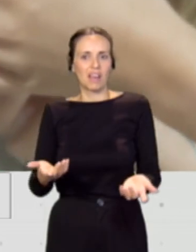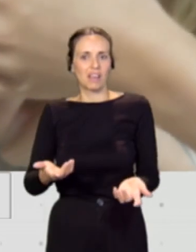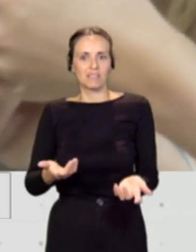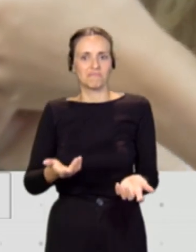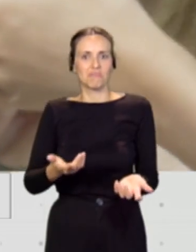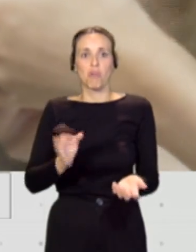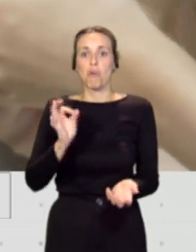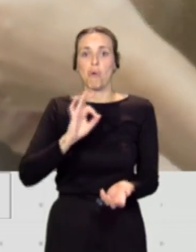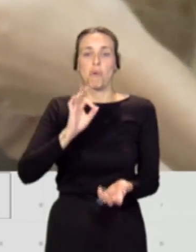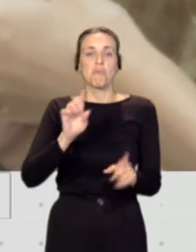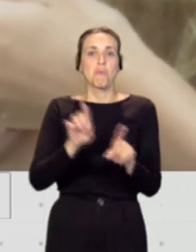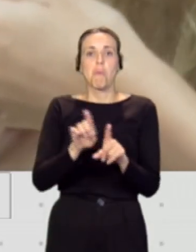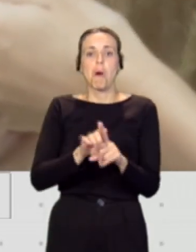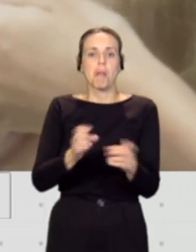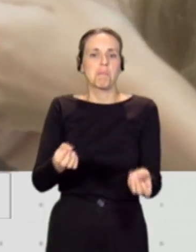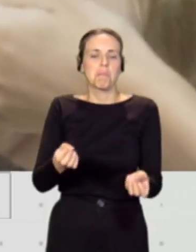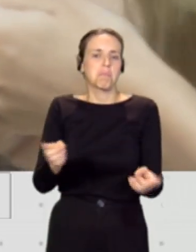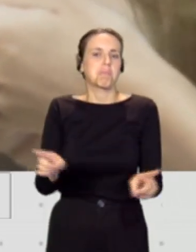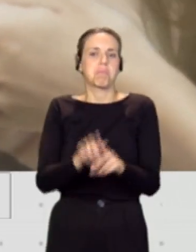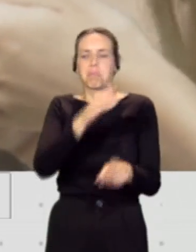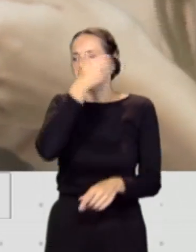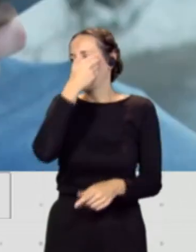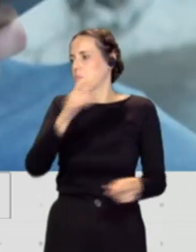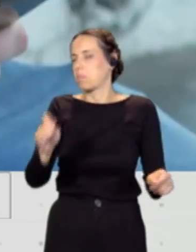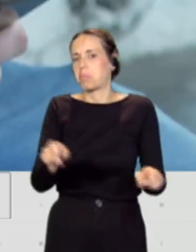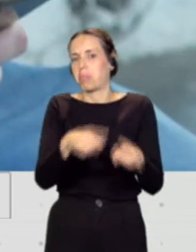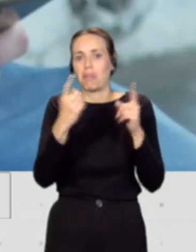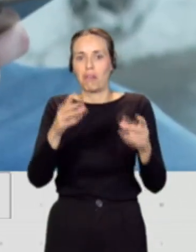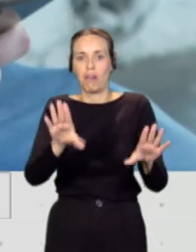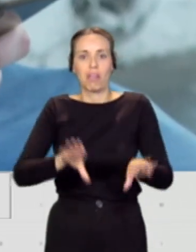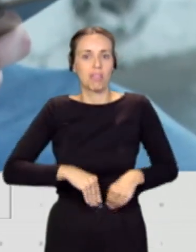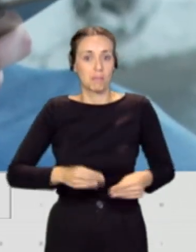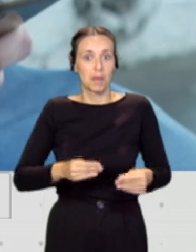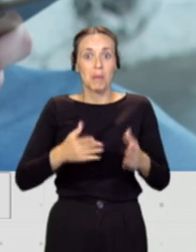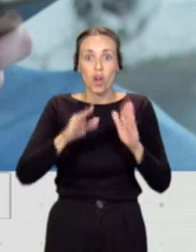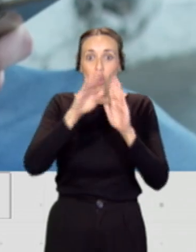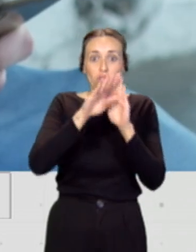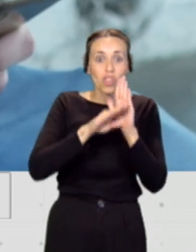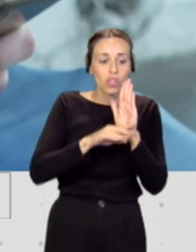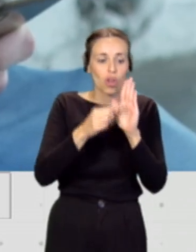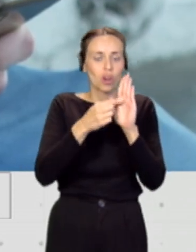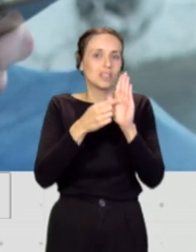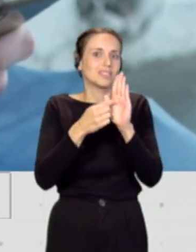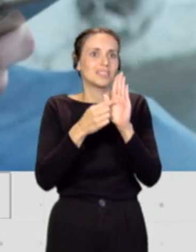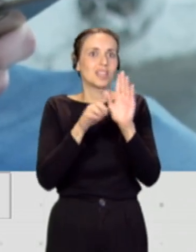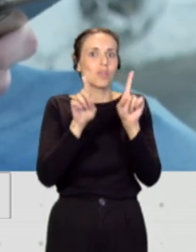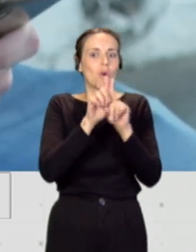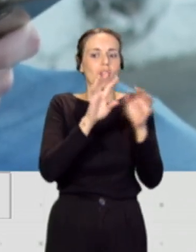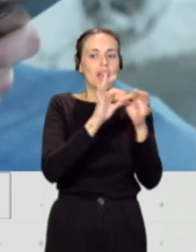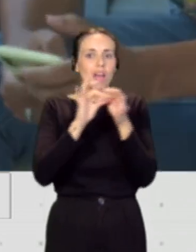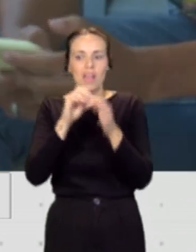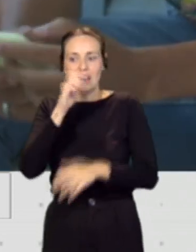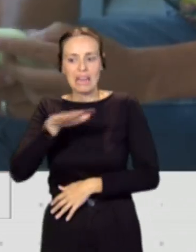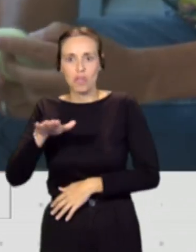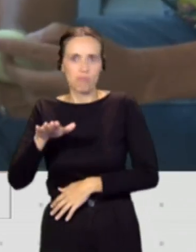consentida, poco informada, poco transparente. No son términos y condiciones normalmente orientados para los menores de edad,